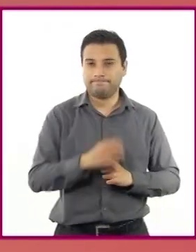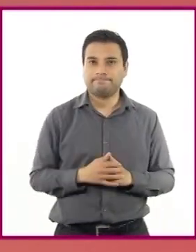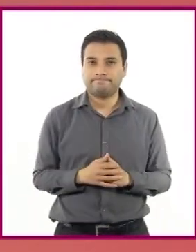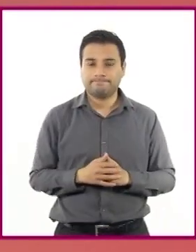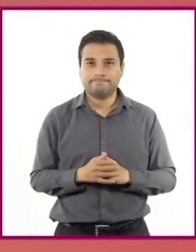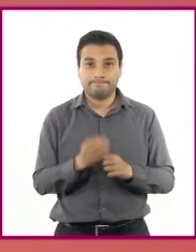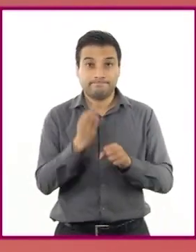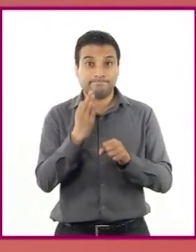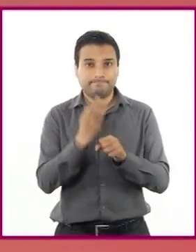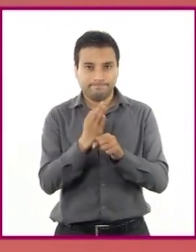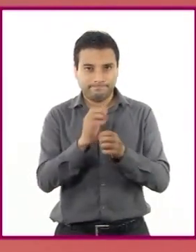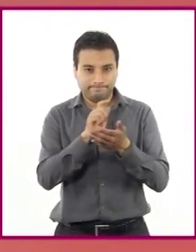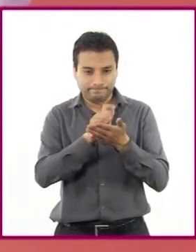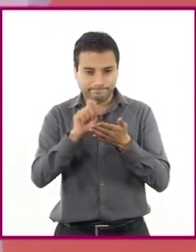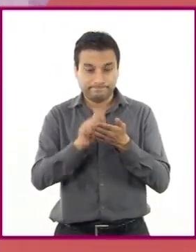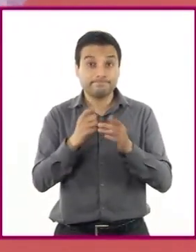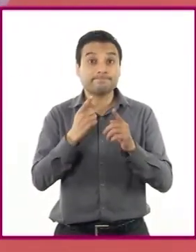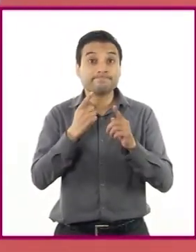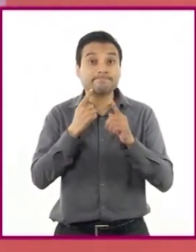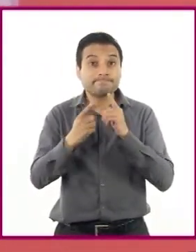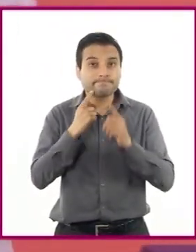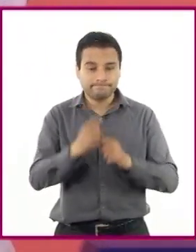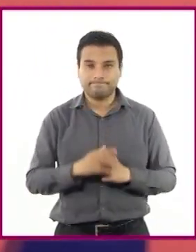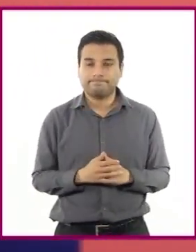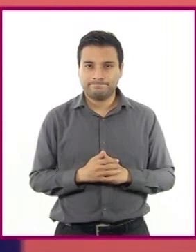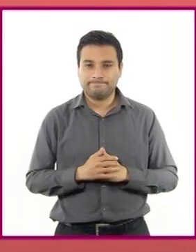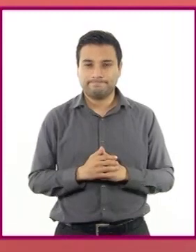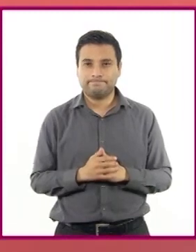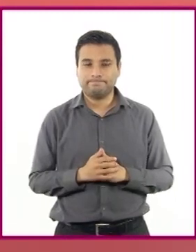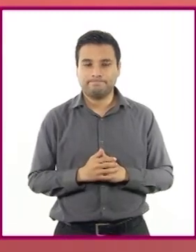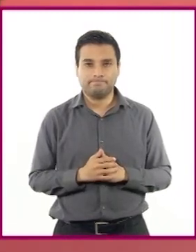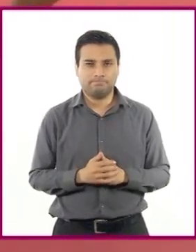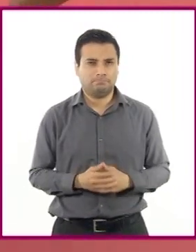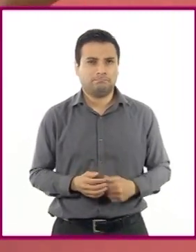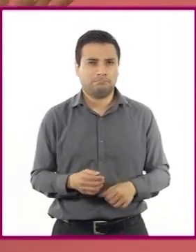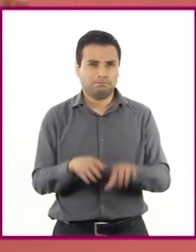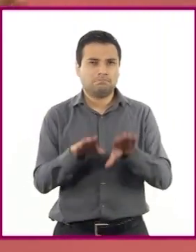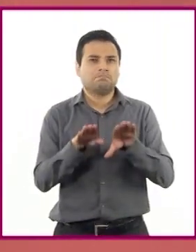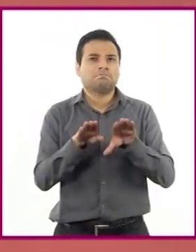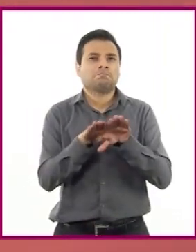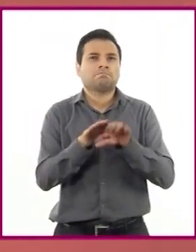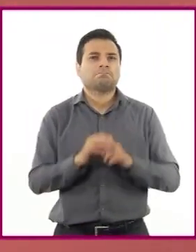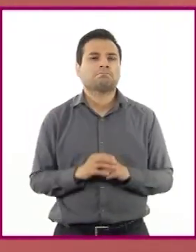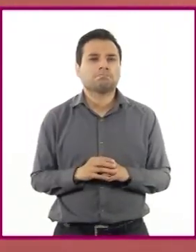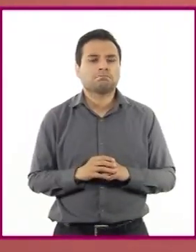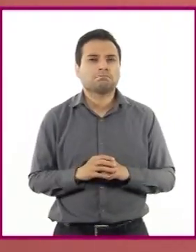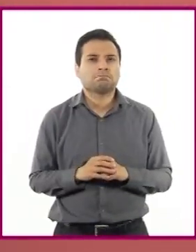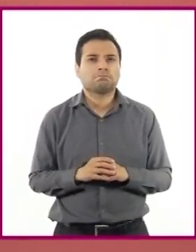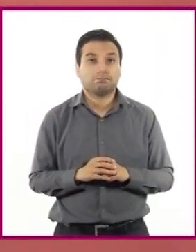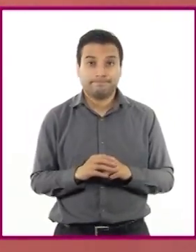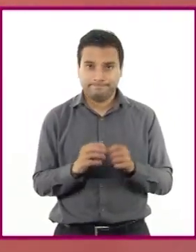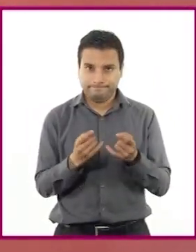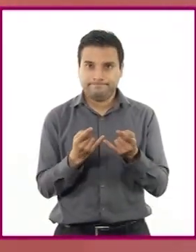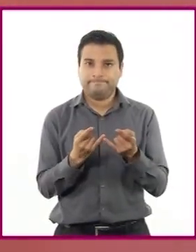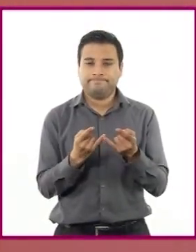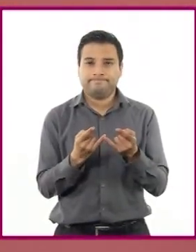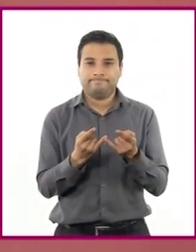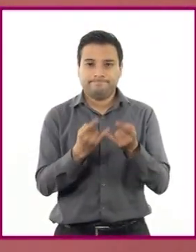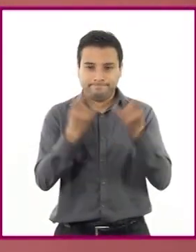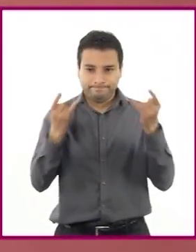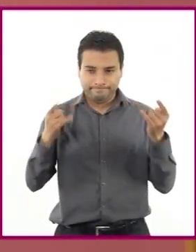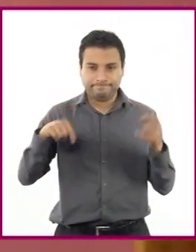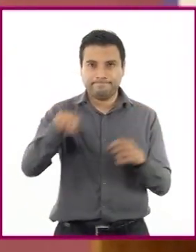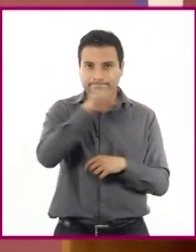momento de escribir los diálogos de los personajes. Para lograrlo, deben tomar la historia, identificar el inicio,